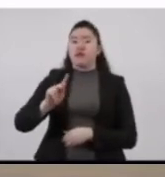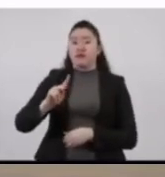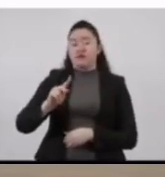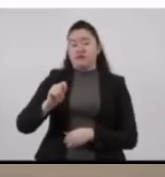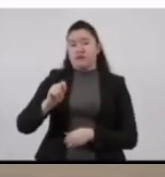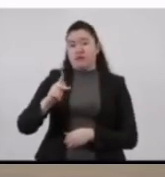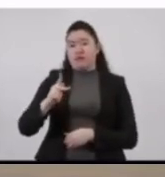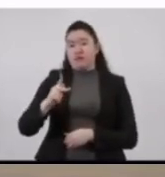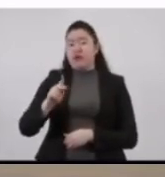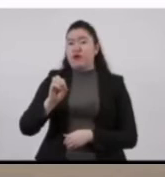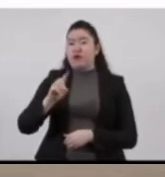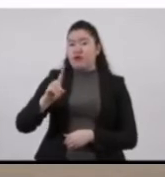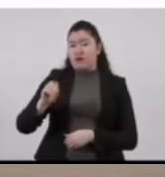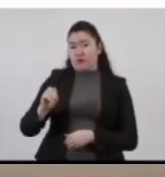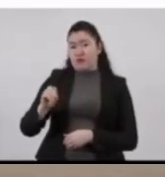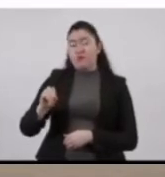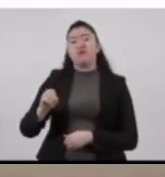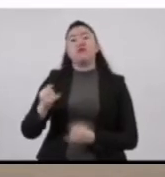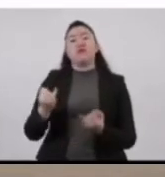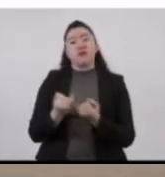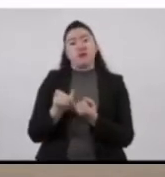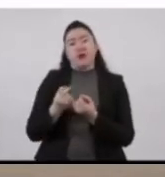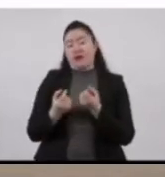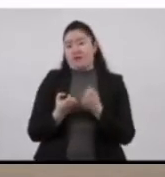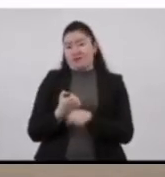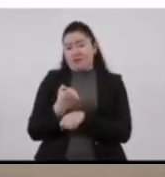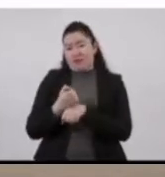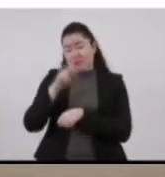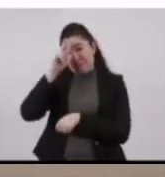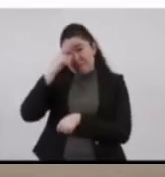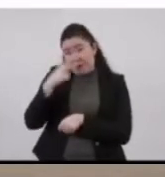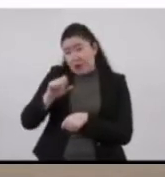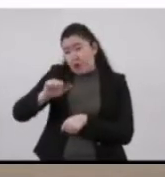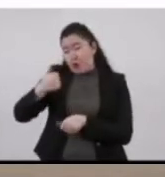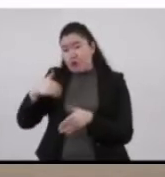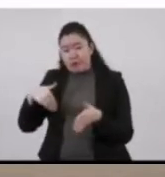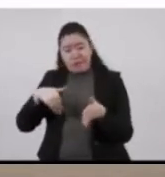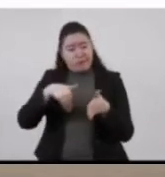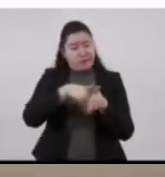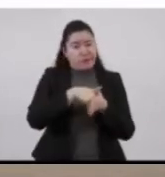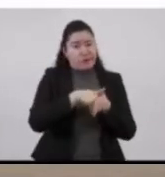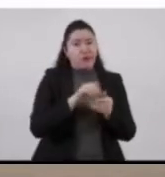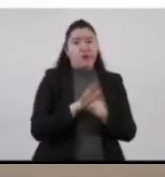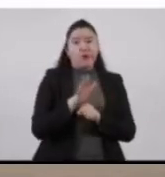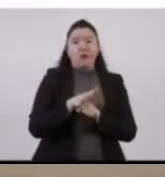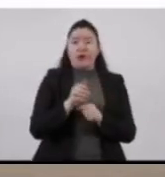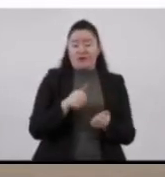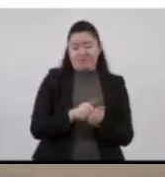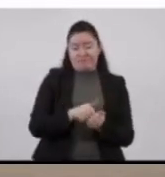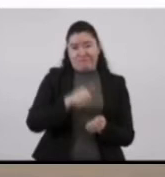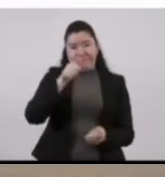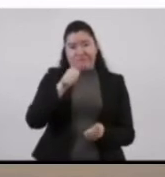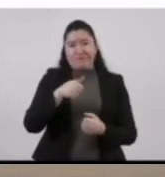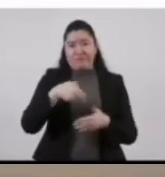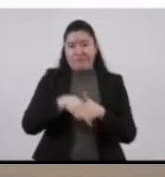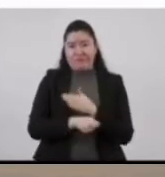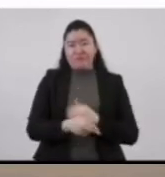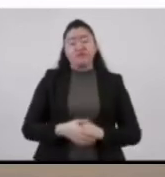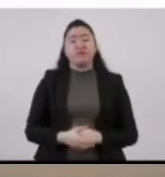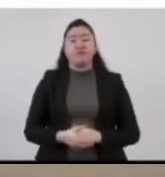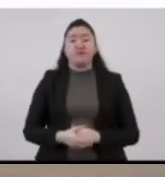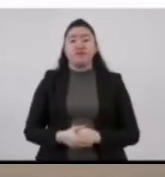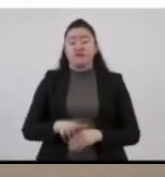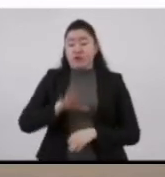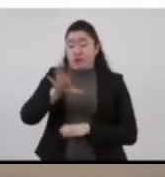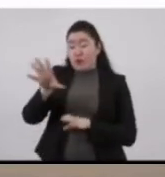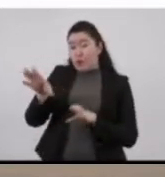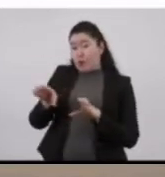empresa ADO y de algunos recorridos del Estado de México extendidos hasta Constitución de 1917. El recorrido